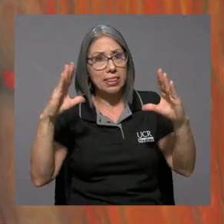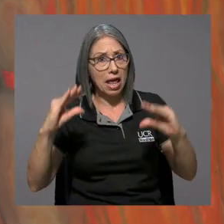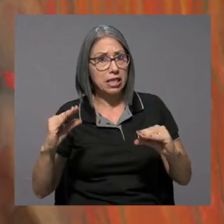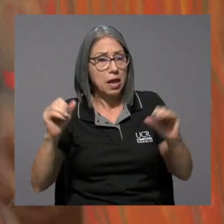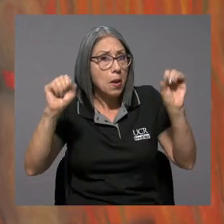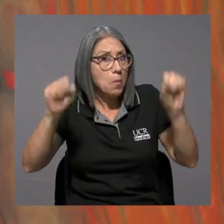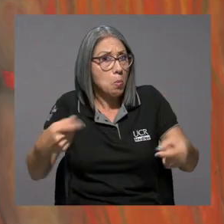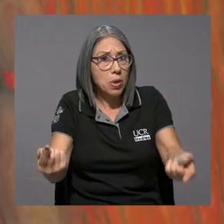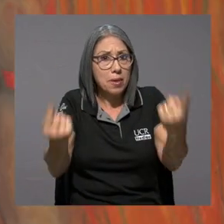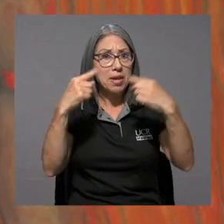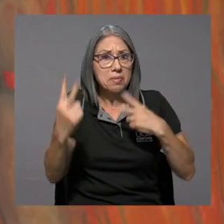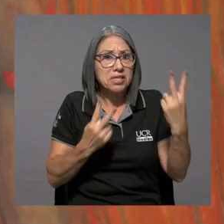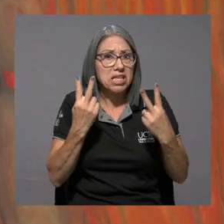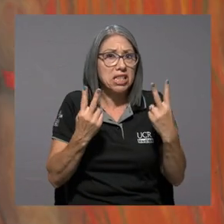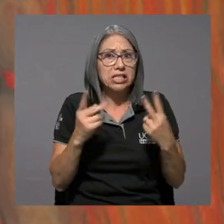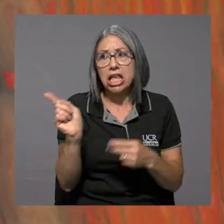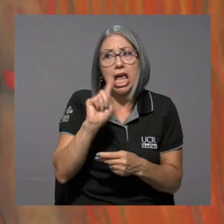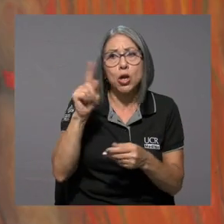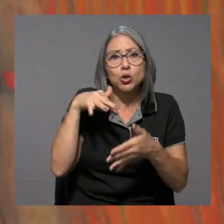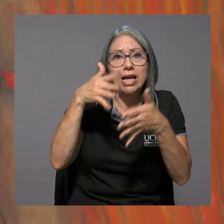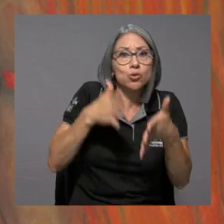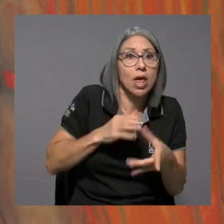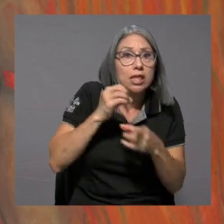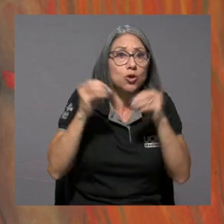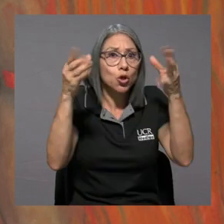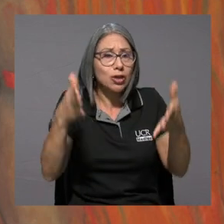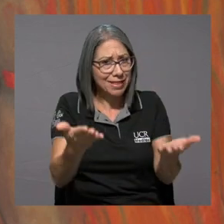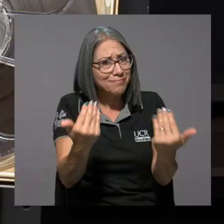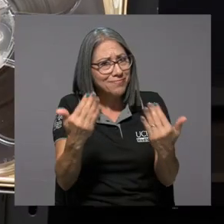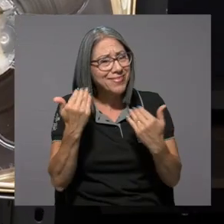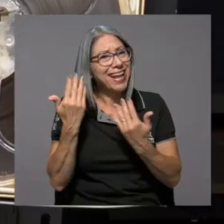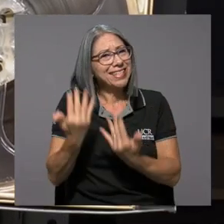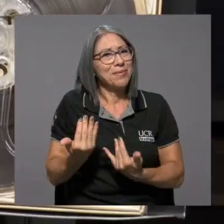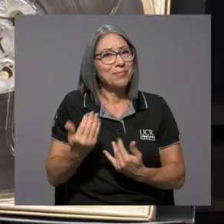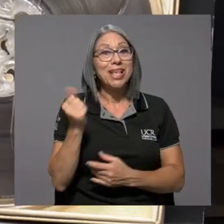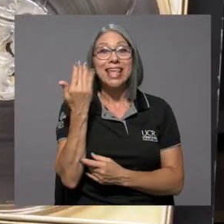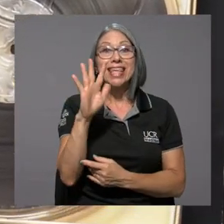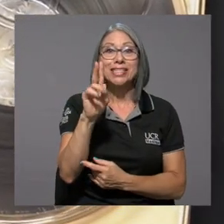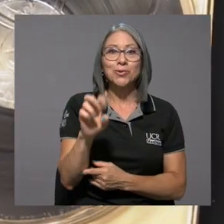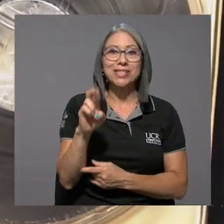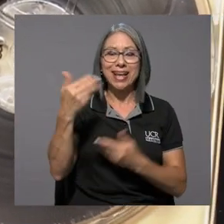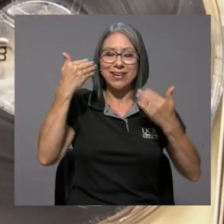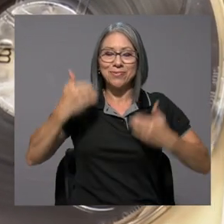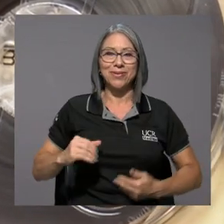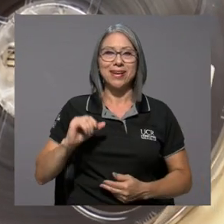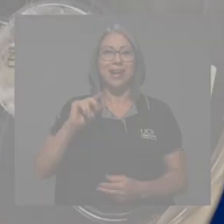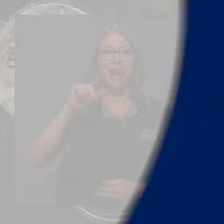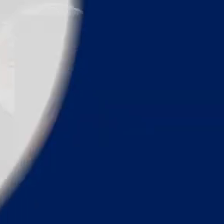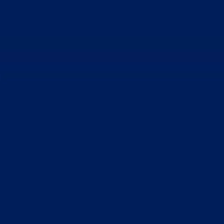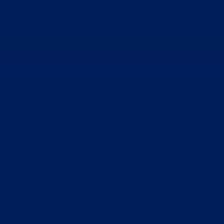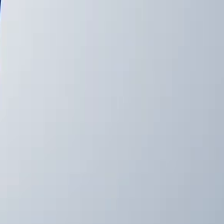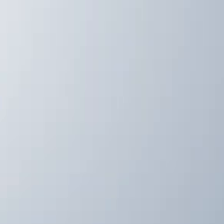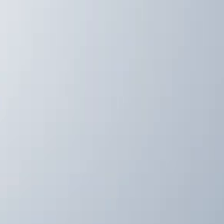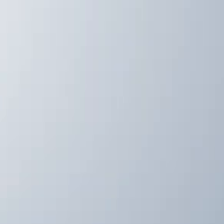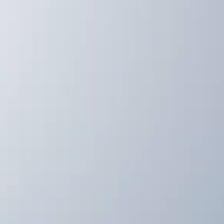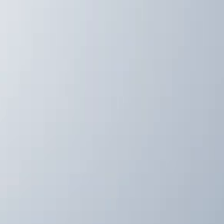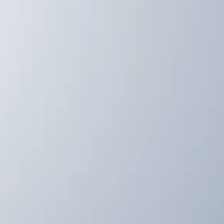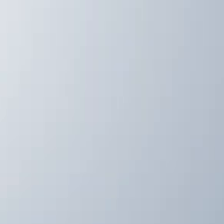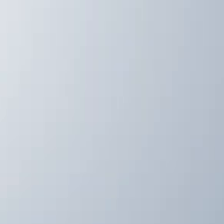visitas que no sean personas estudiantes o docentes, así que aquí les esperamos. Para Desde la U15 UCR, Gabriela Pérez.